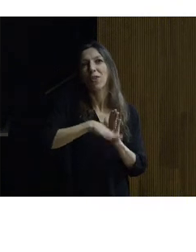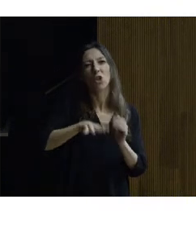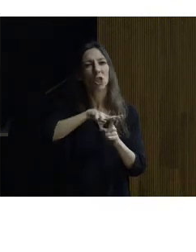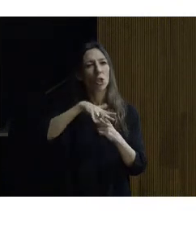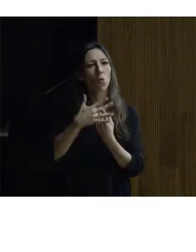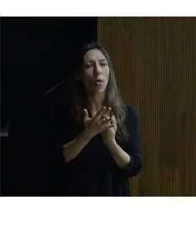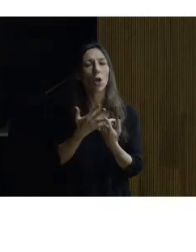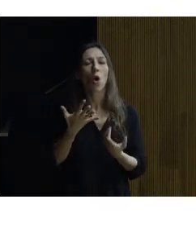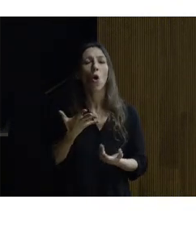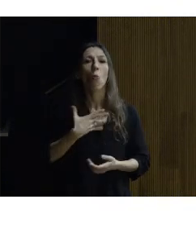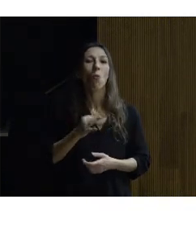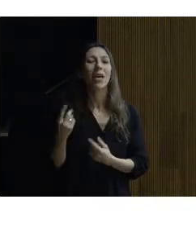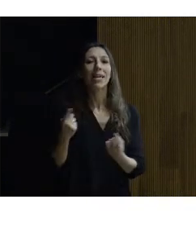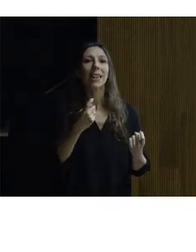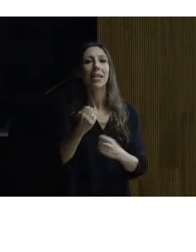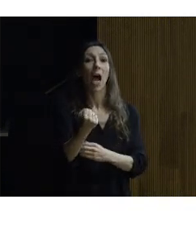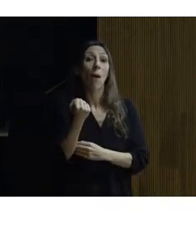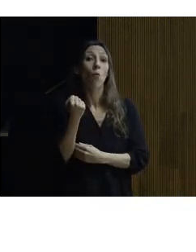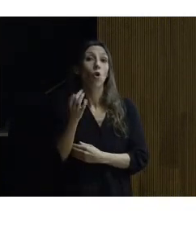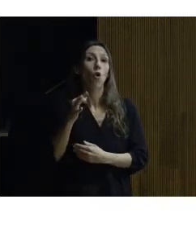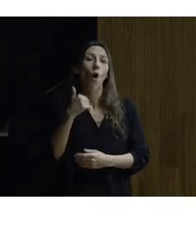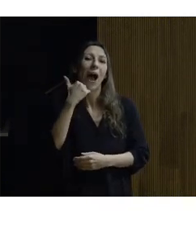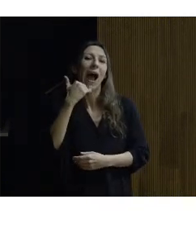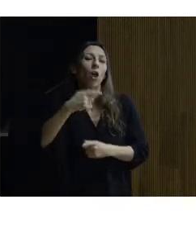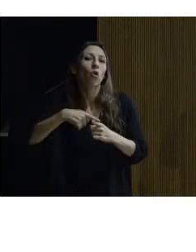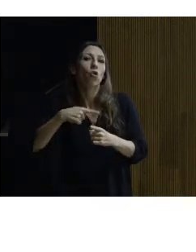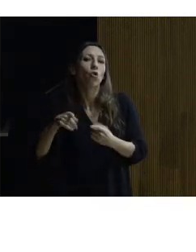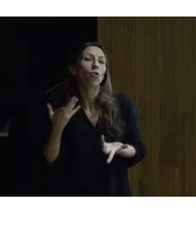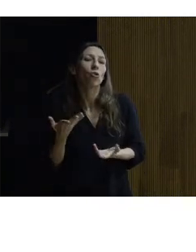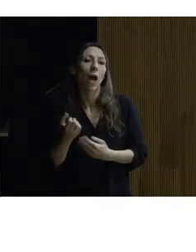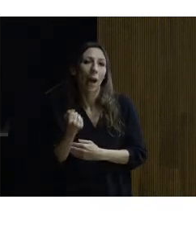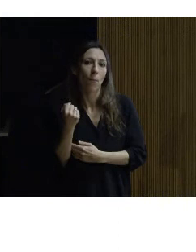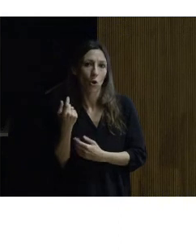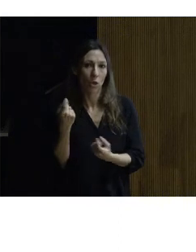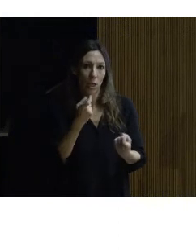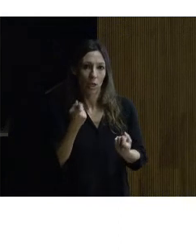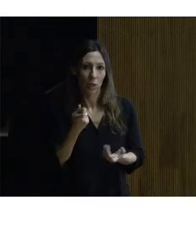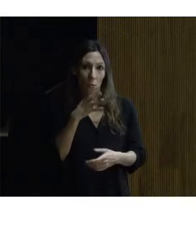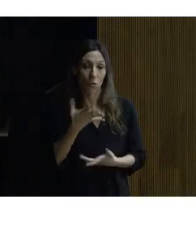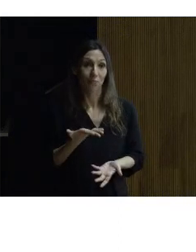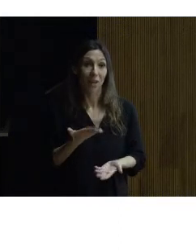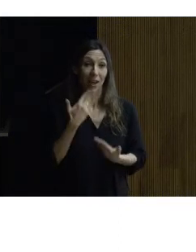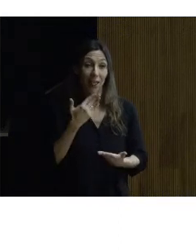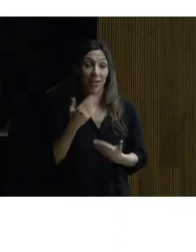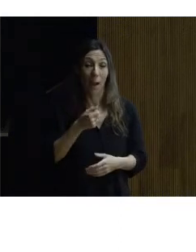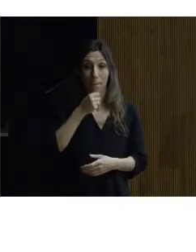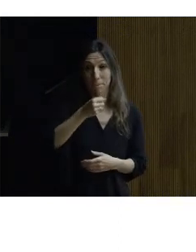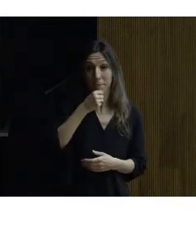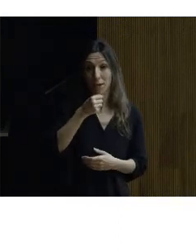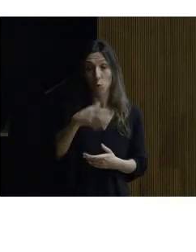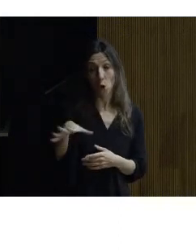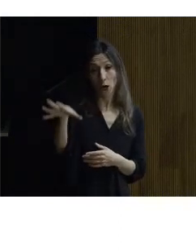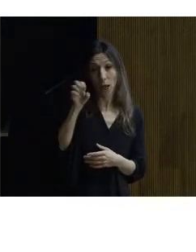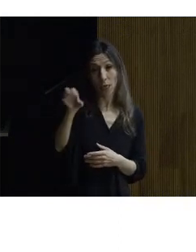de un producto que le permita mejorar esa escucha pues porque él a través del micrófono lo que está recibiendo es